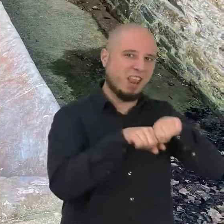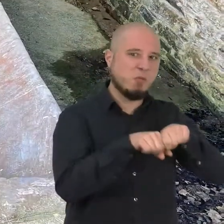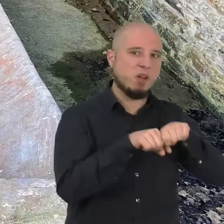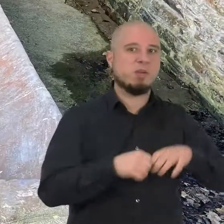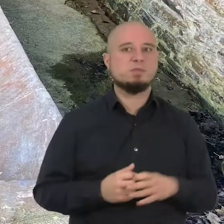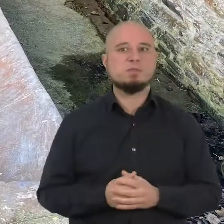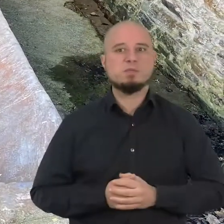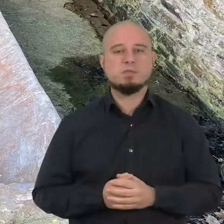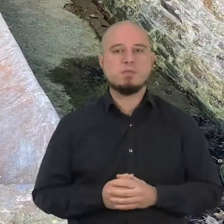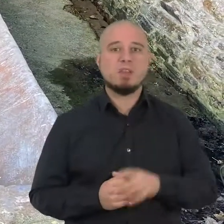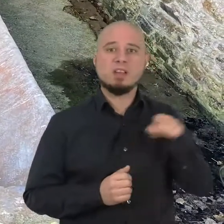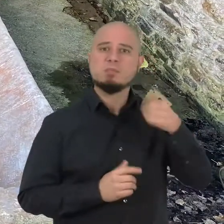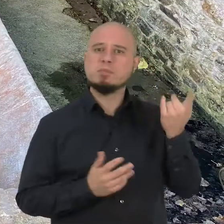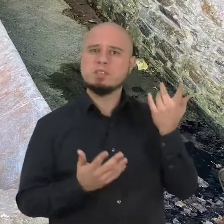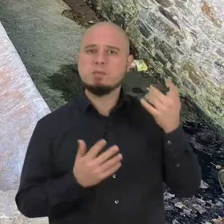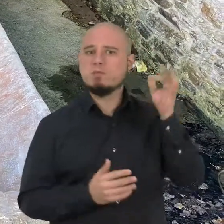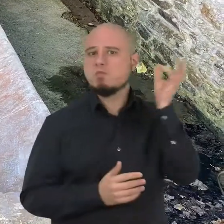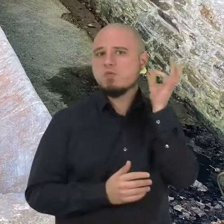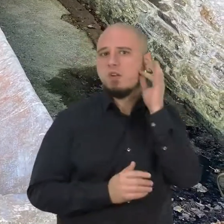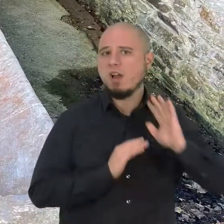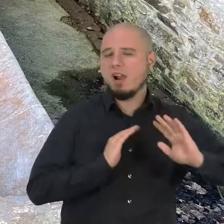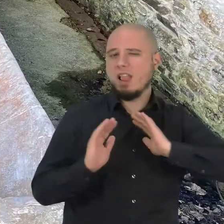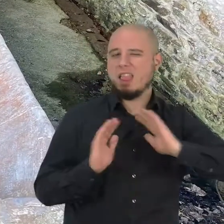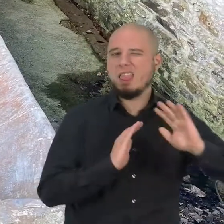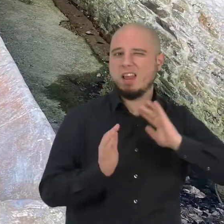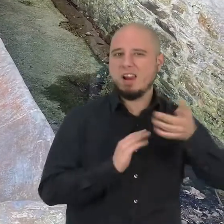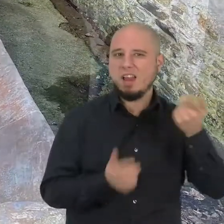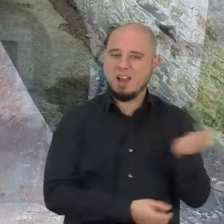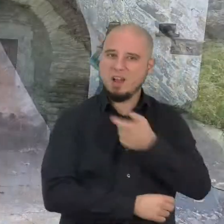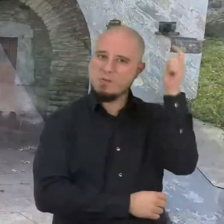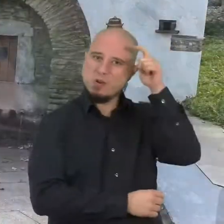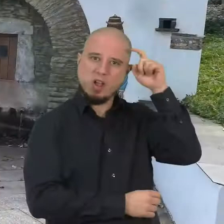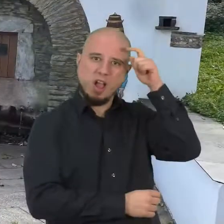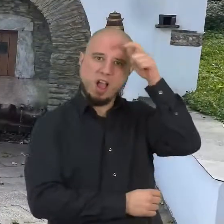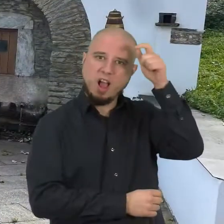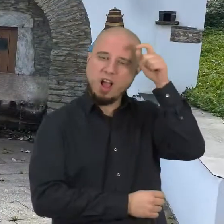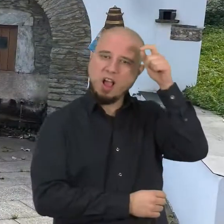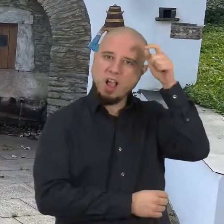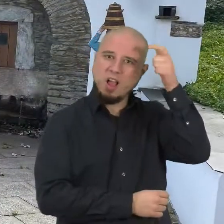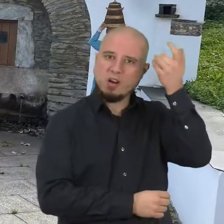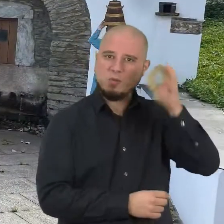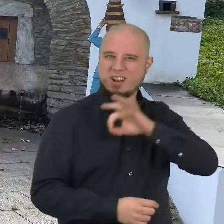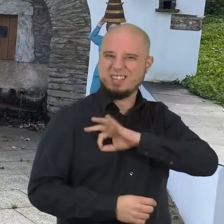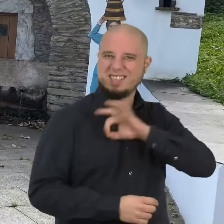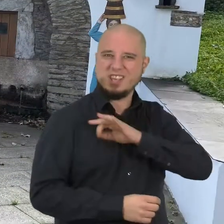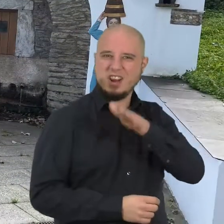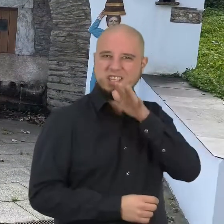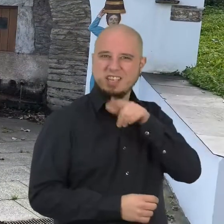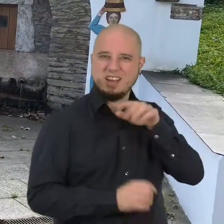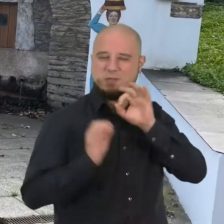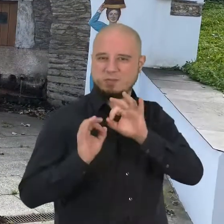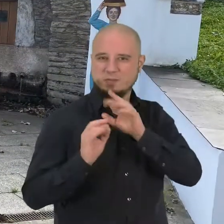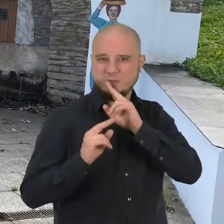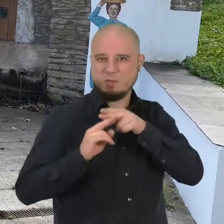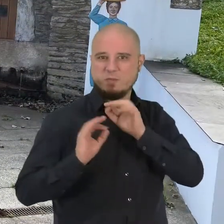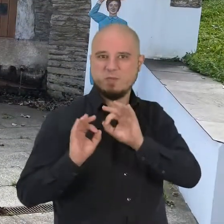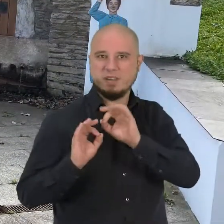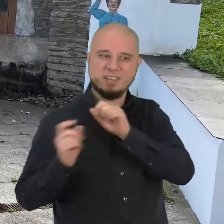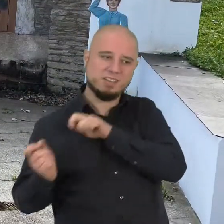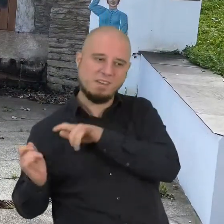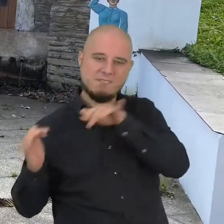Era además un punto de encuentro y de apoyo para las mujeres de la época, un espacio vertebrador del medio rural para las señoras del agua.